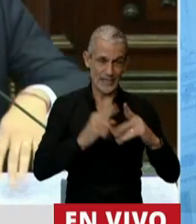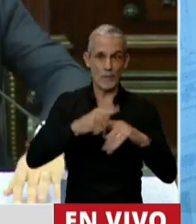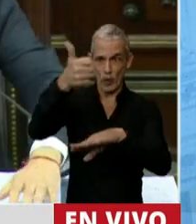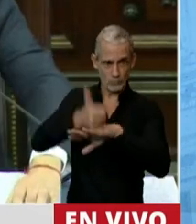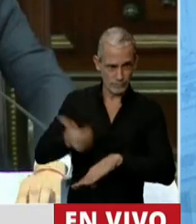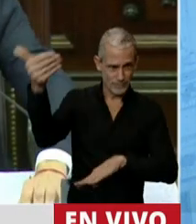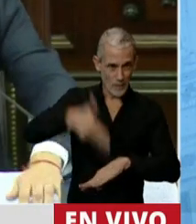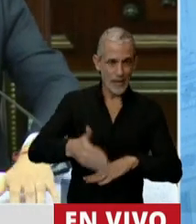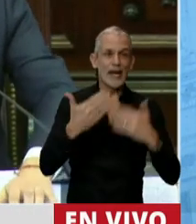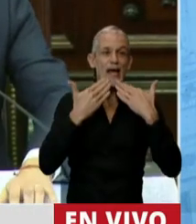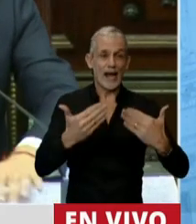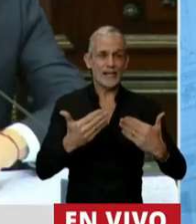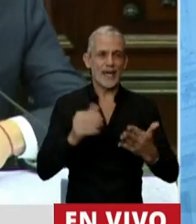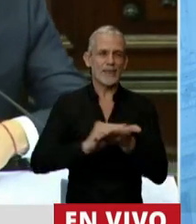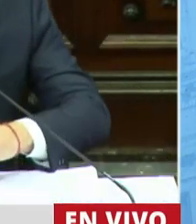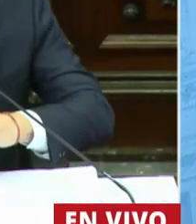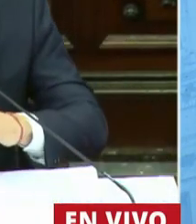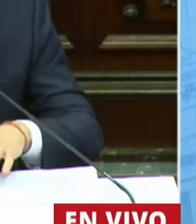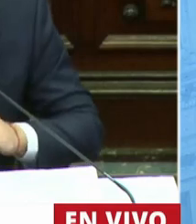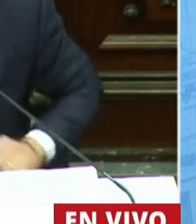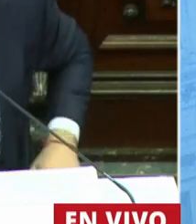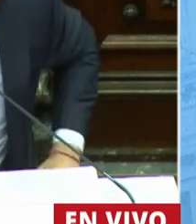estar acá. Gracias, Diputados y Diputadas.